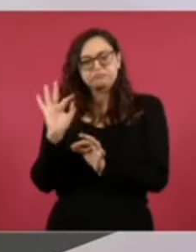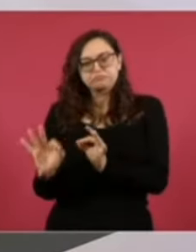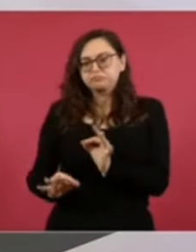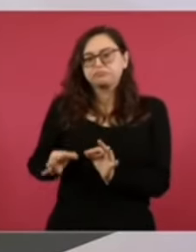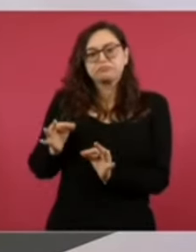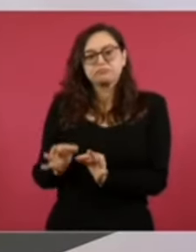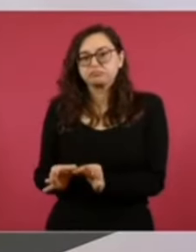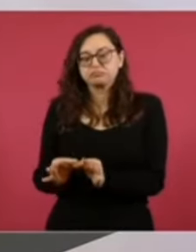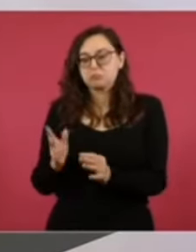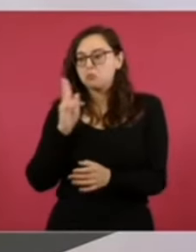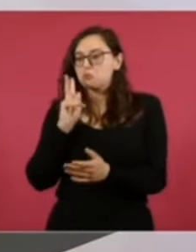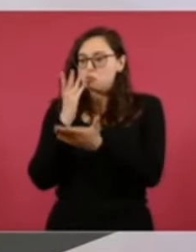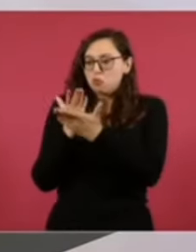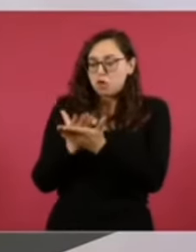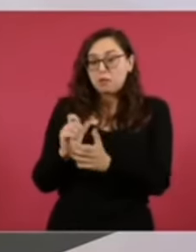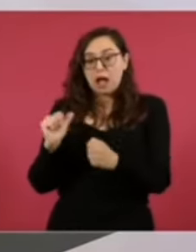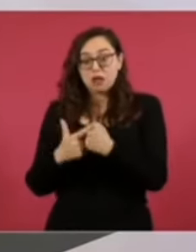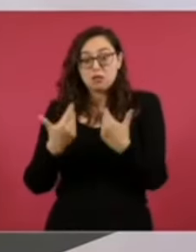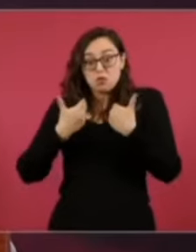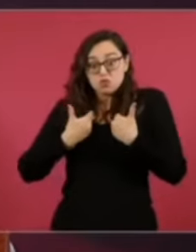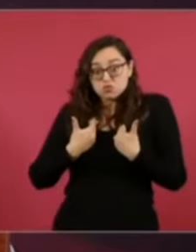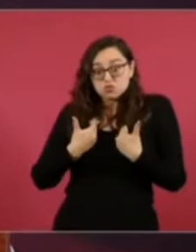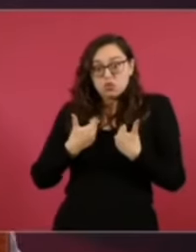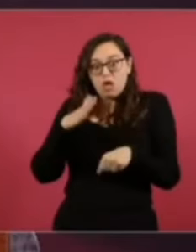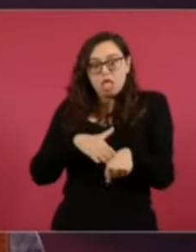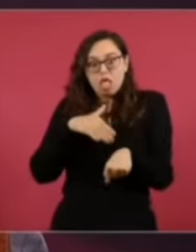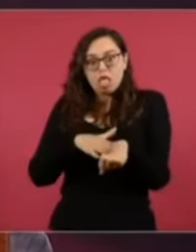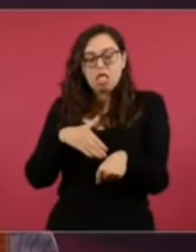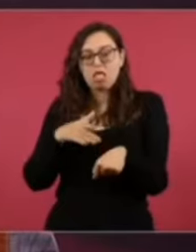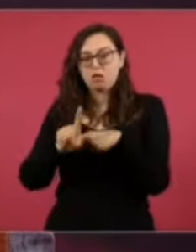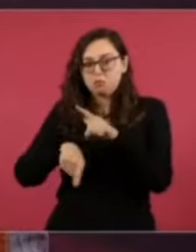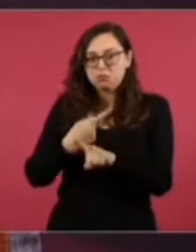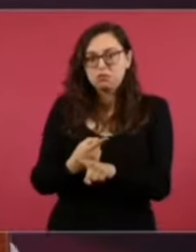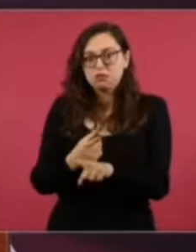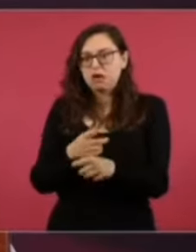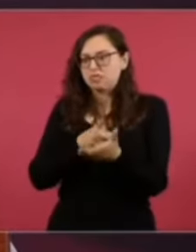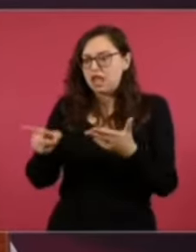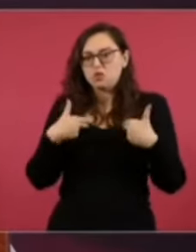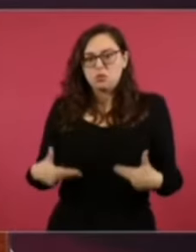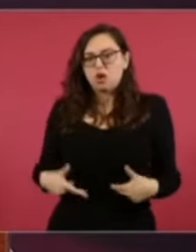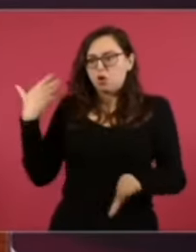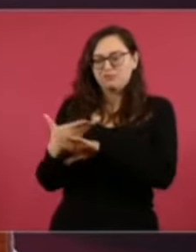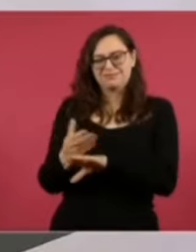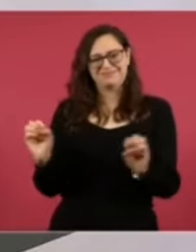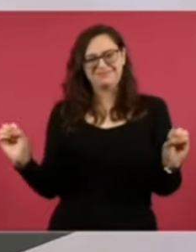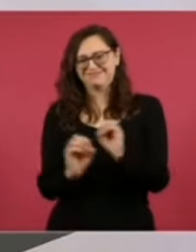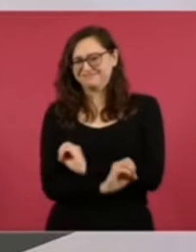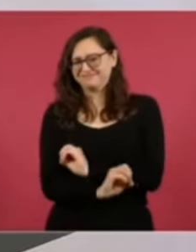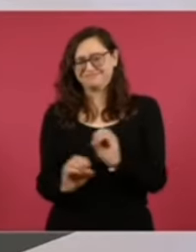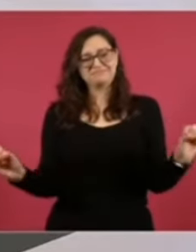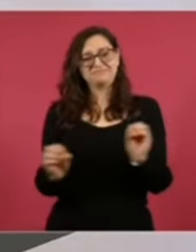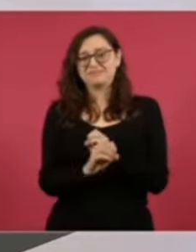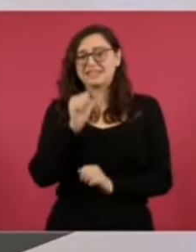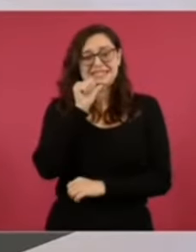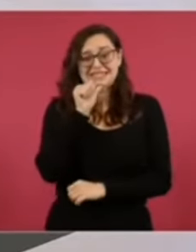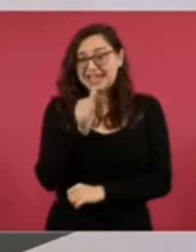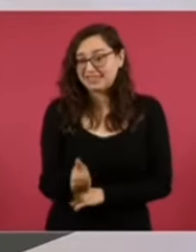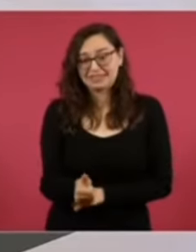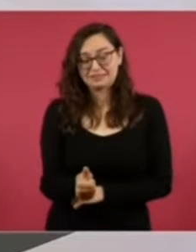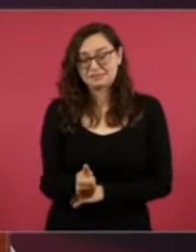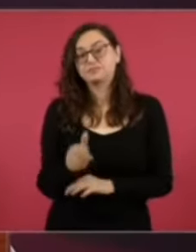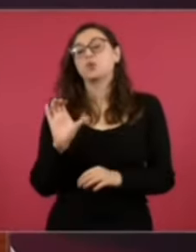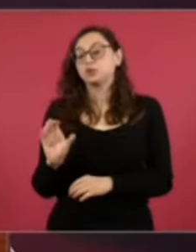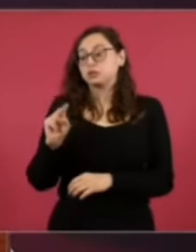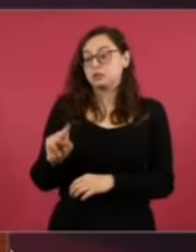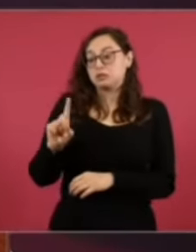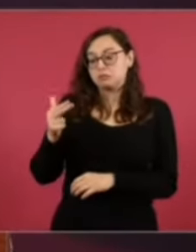investigación, que no había elementos, no los hubo, para determinar que se habían afectado los derechos humanos de la persona que promovió dicha acusación. La